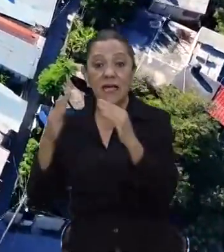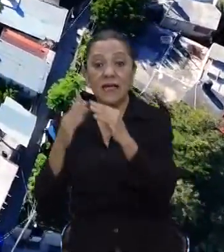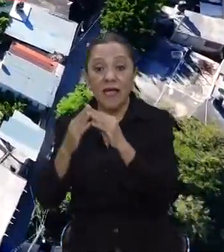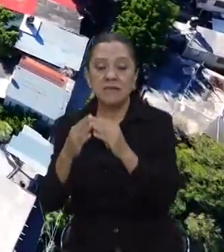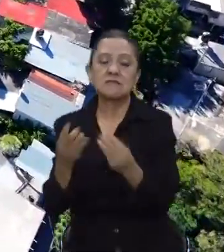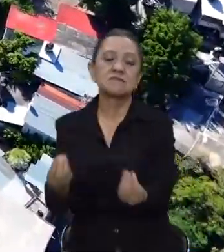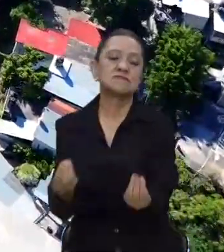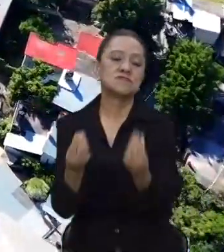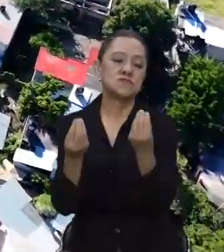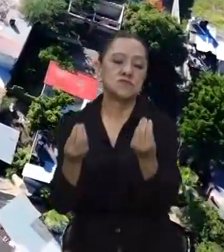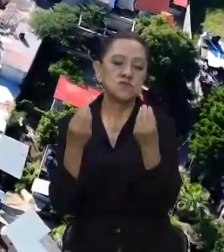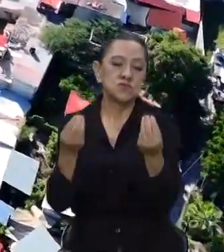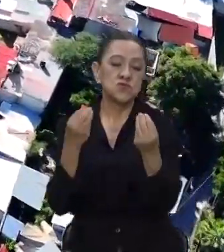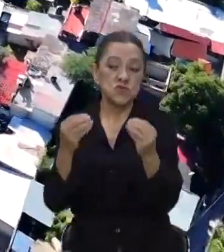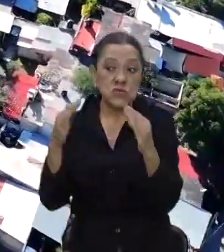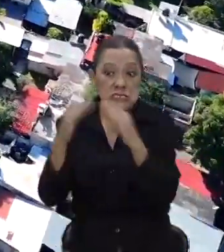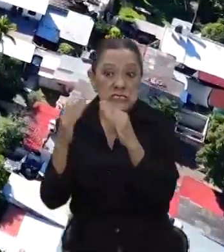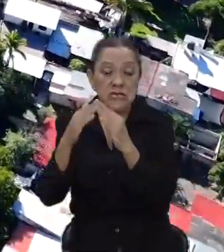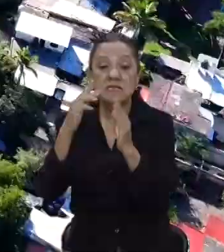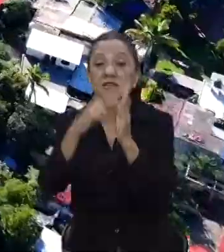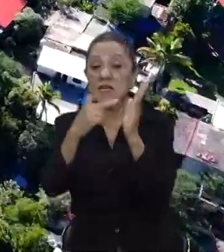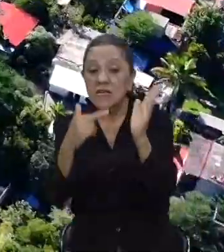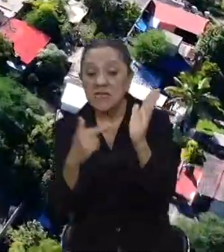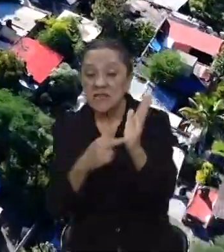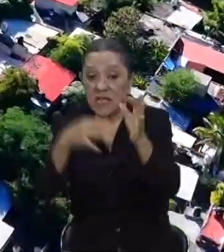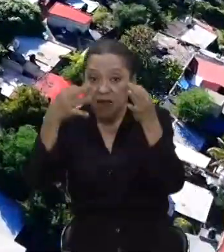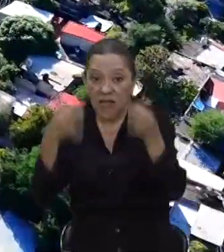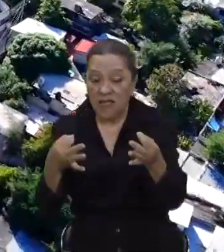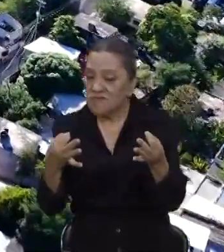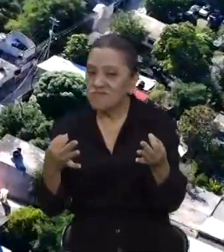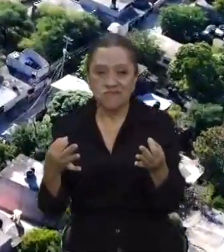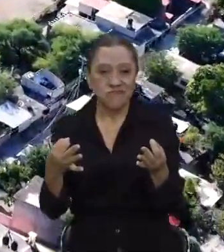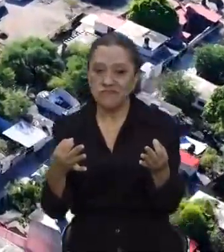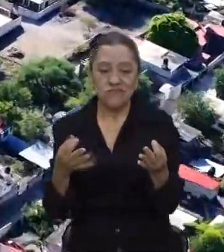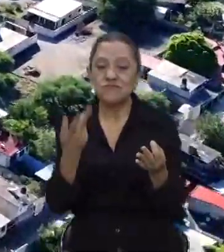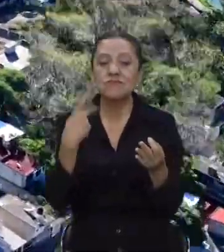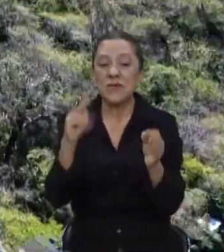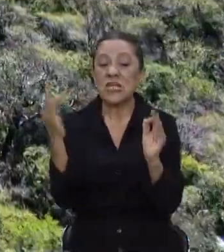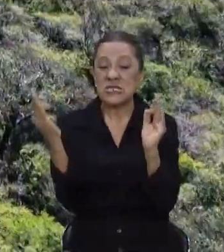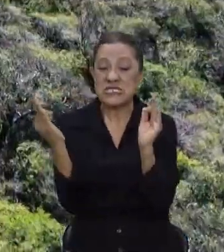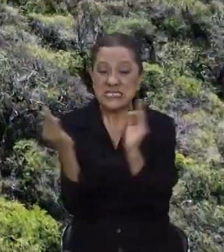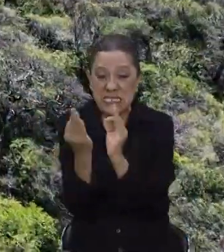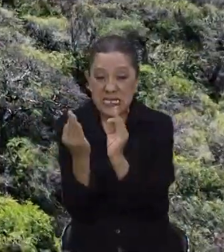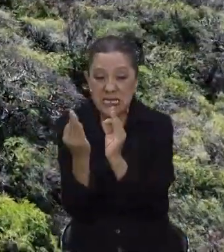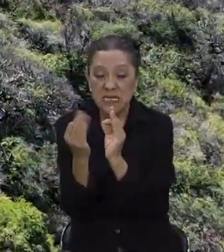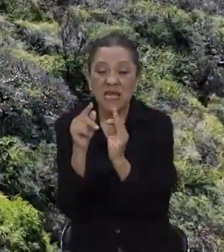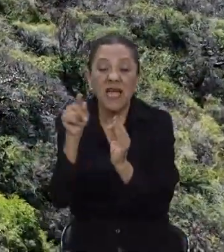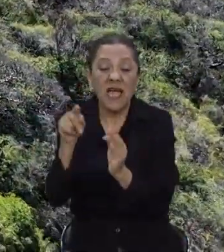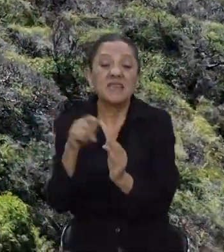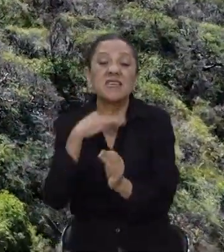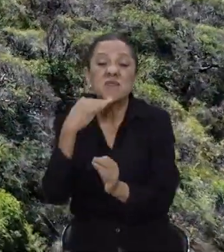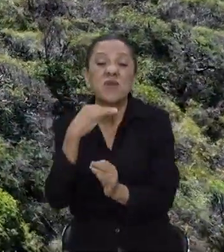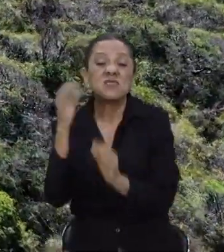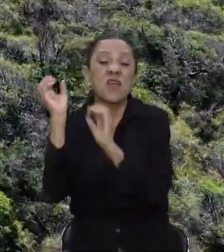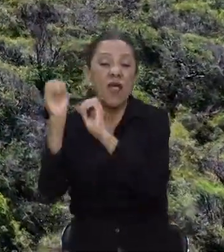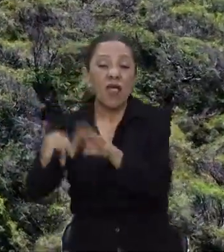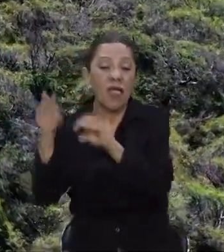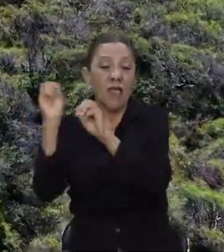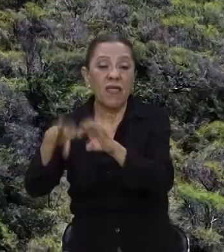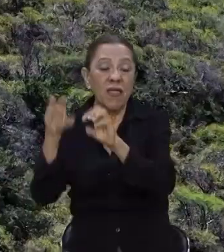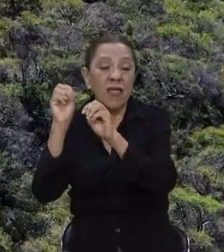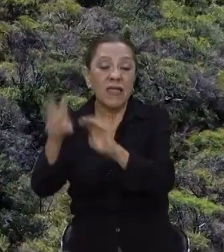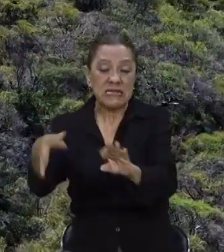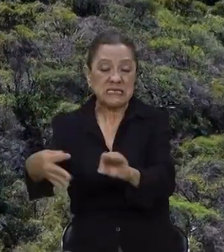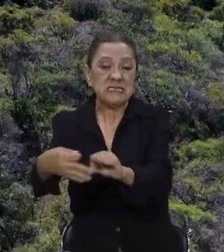tenemos asentamientos humanos irregulares. Estos no quieren decir que están dentro, sino que están muy cercanos, muy límites al